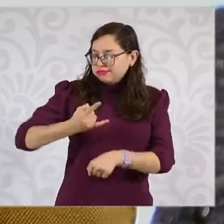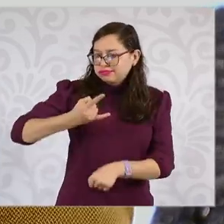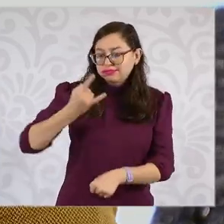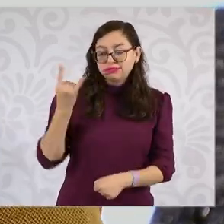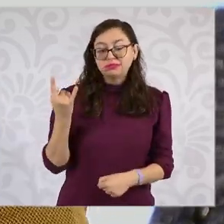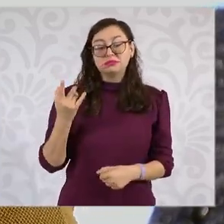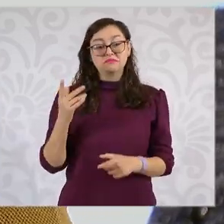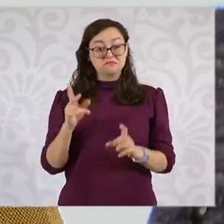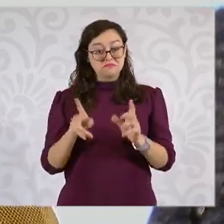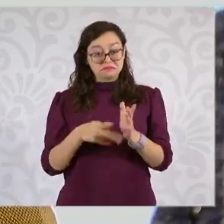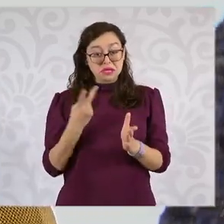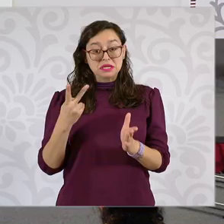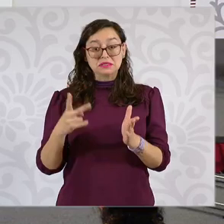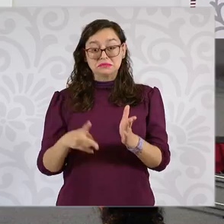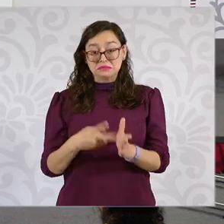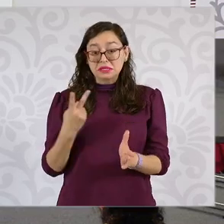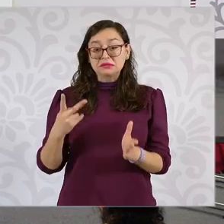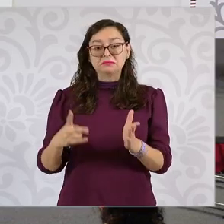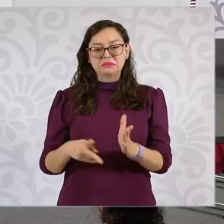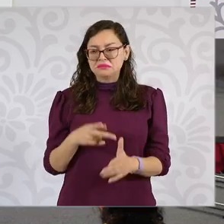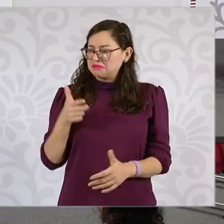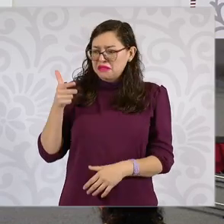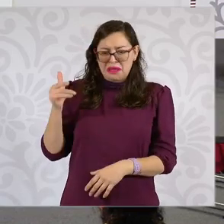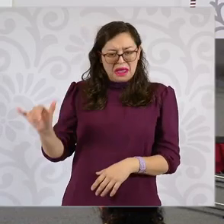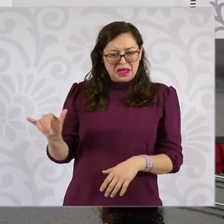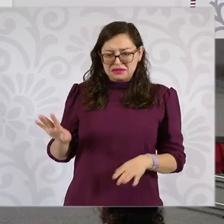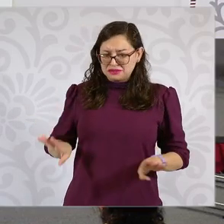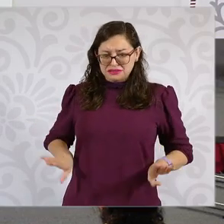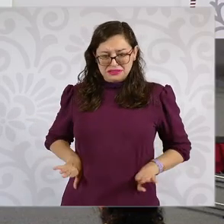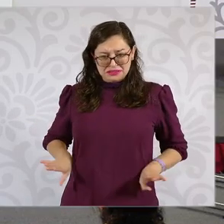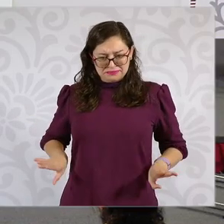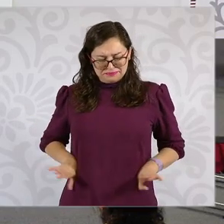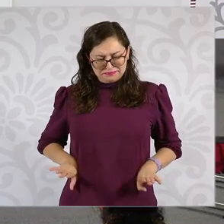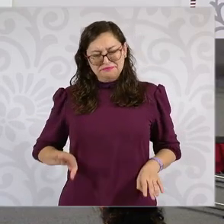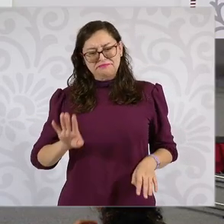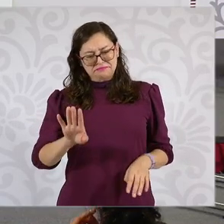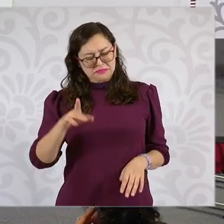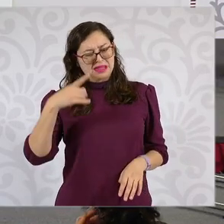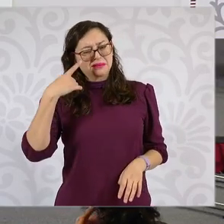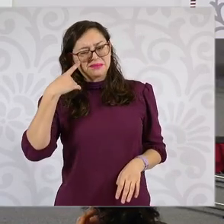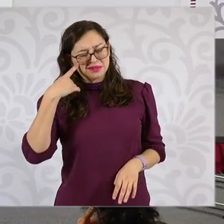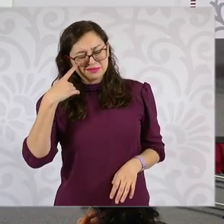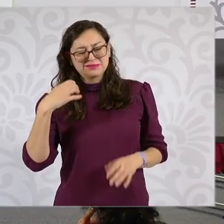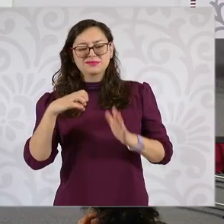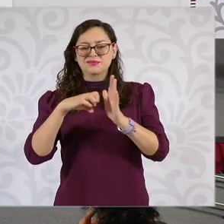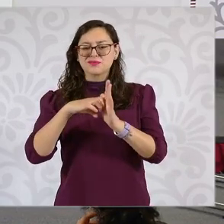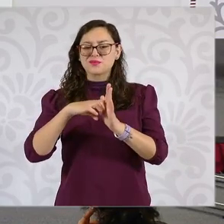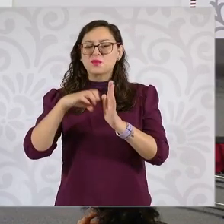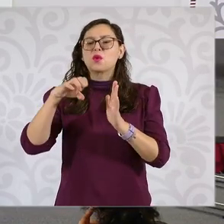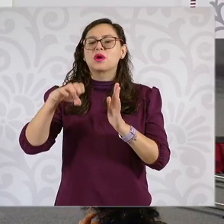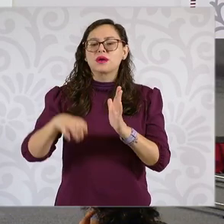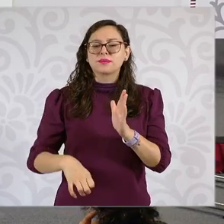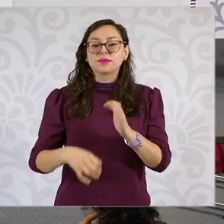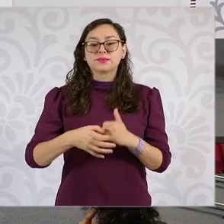Algunos ejemplos son, en el caso de las personas privadas de la